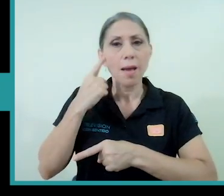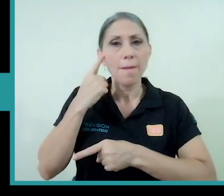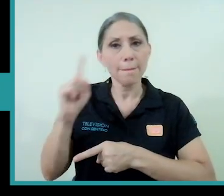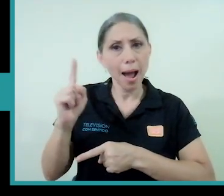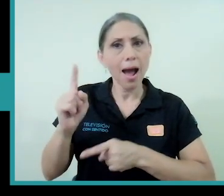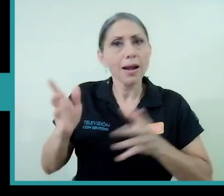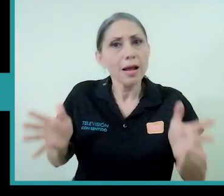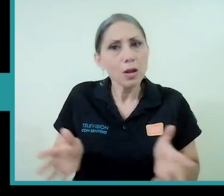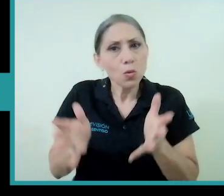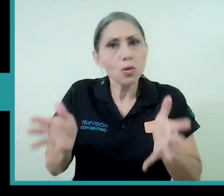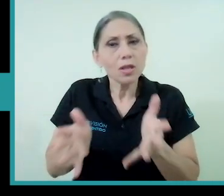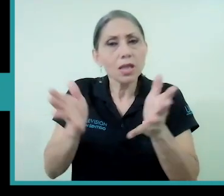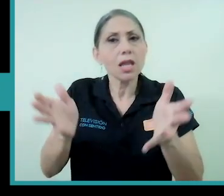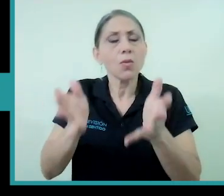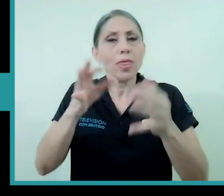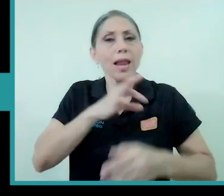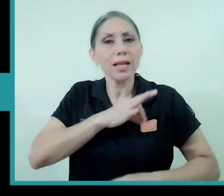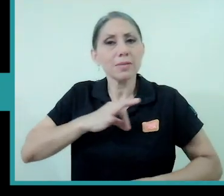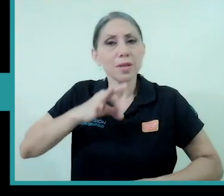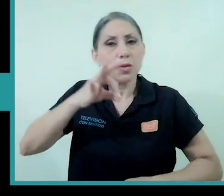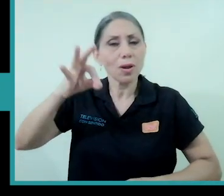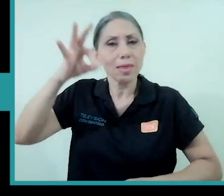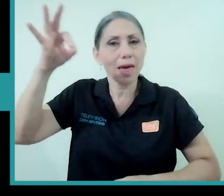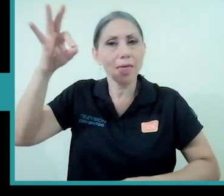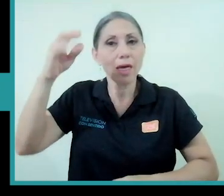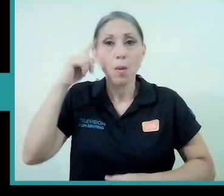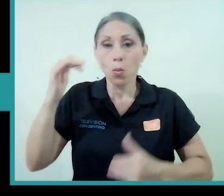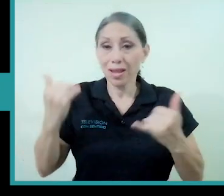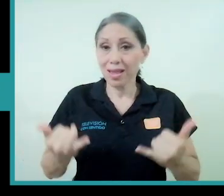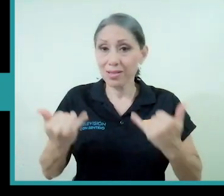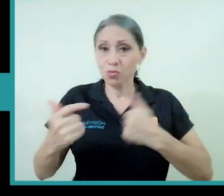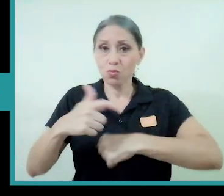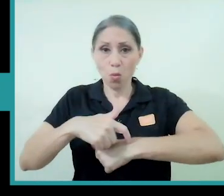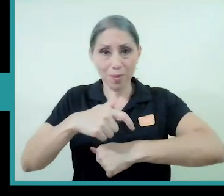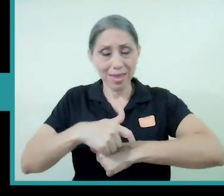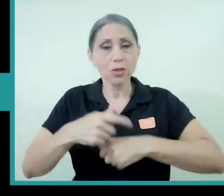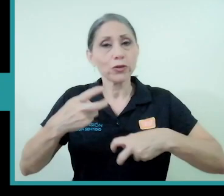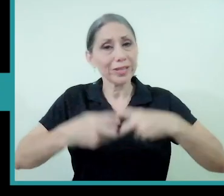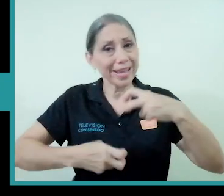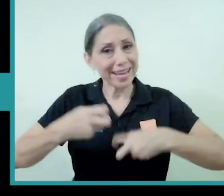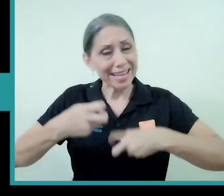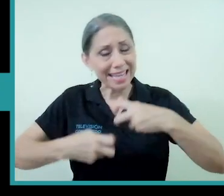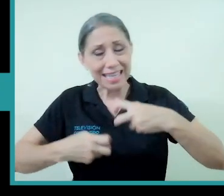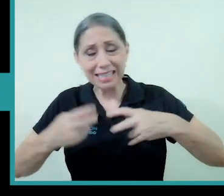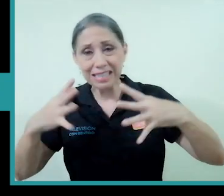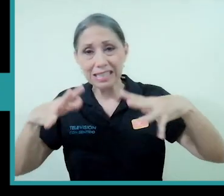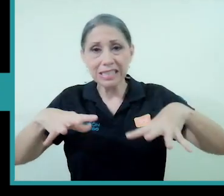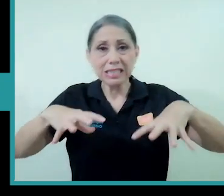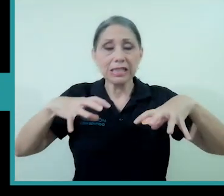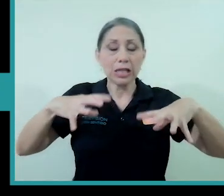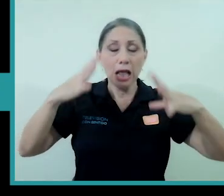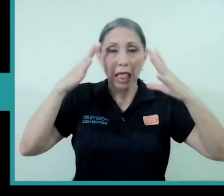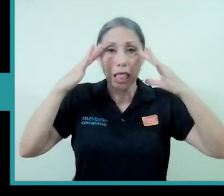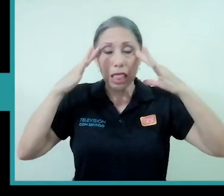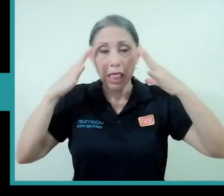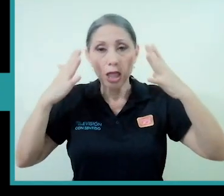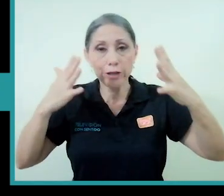el cultivo de la espiritualidad porque efectivamente estos momentos de crisis de tensión de